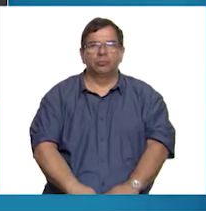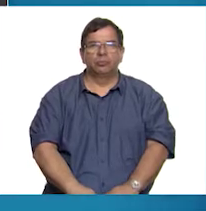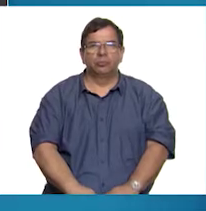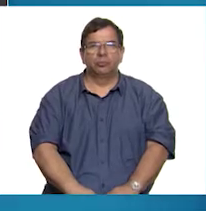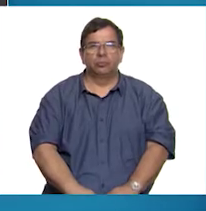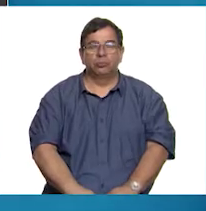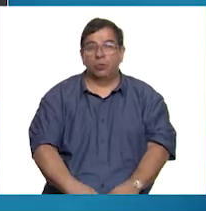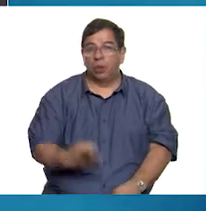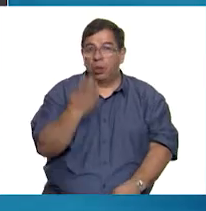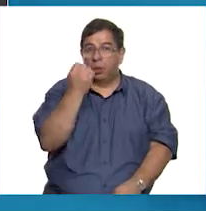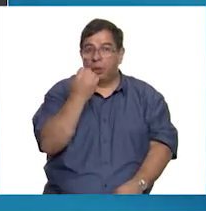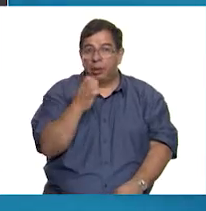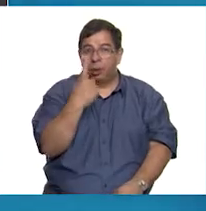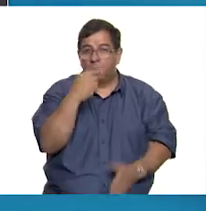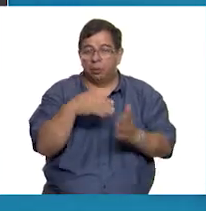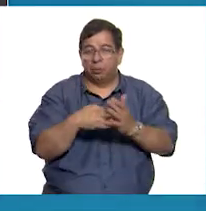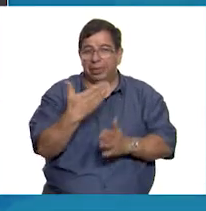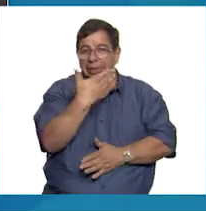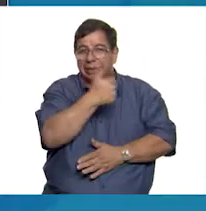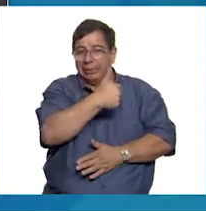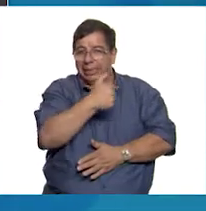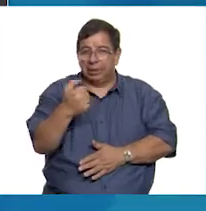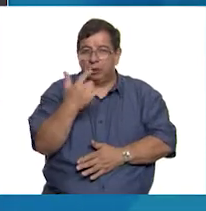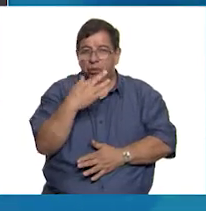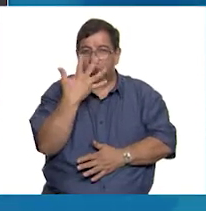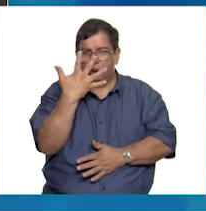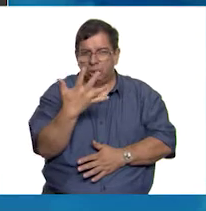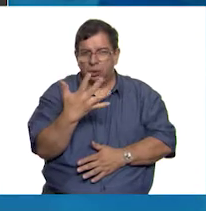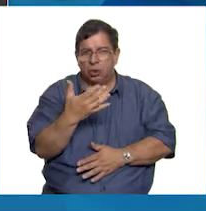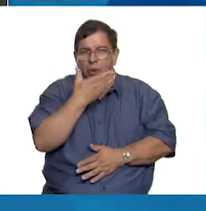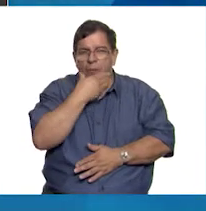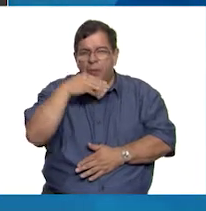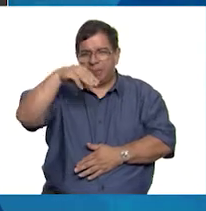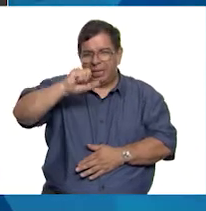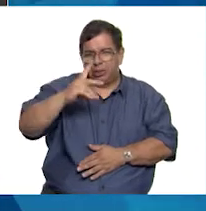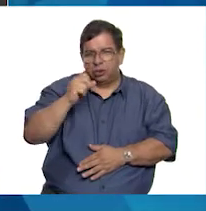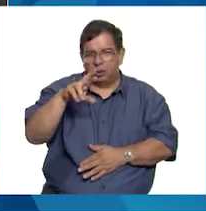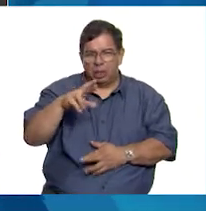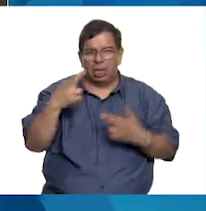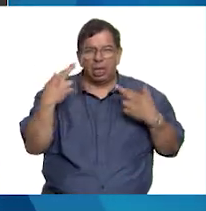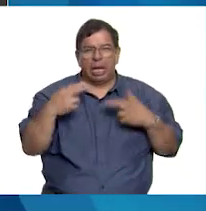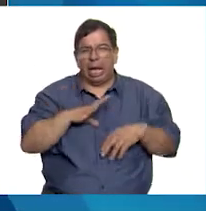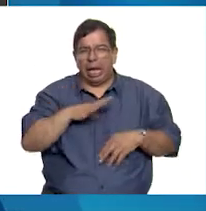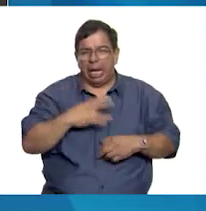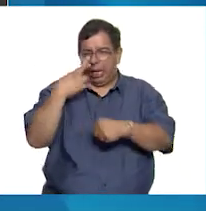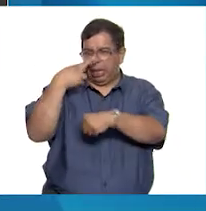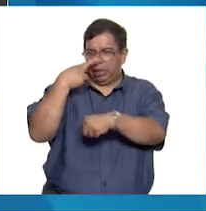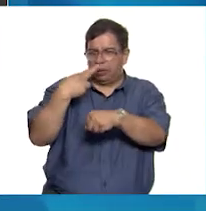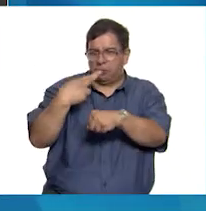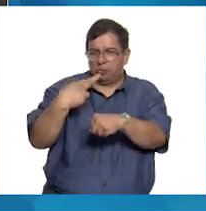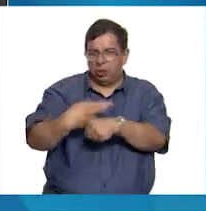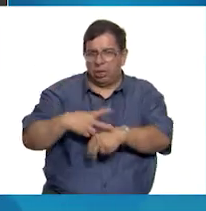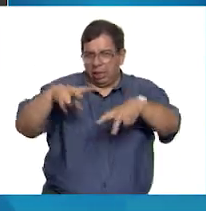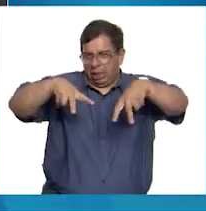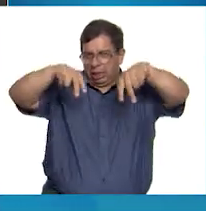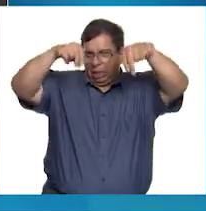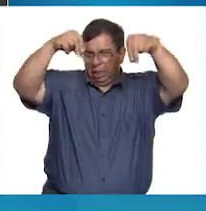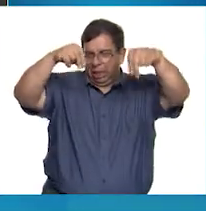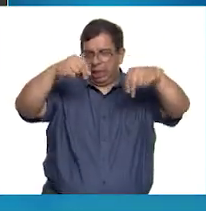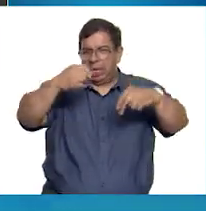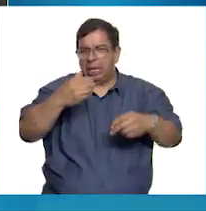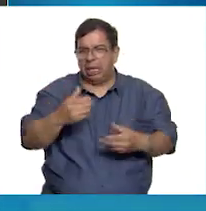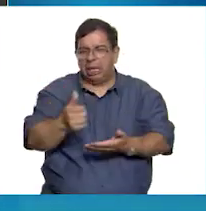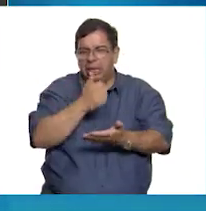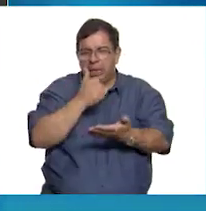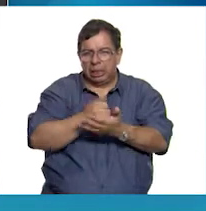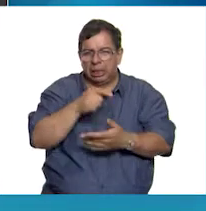9 de enero de 1655, don Melchor Pérez de Soto, maestro mayor de la Catedral Metropolitana, es detenido en su